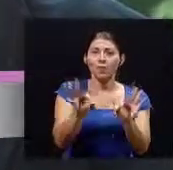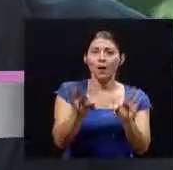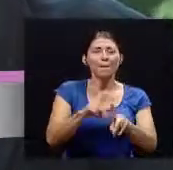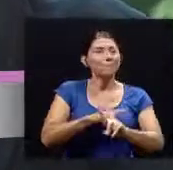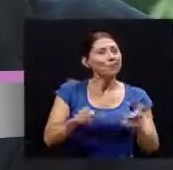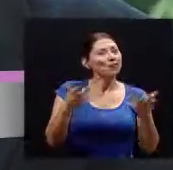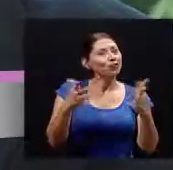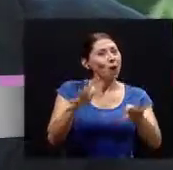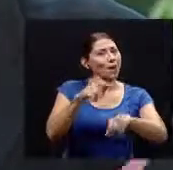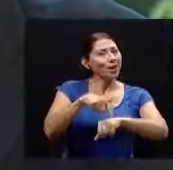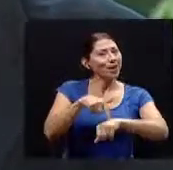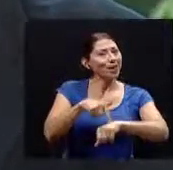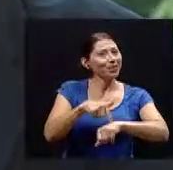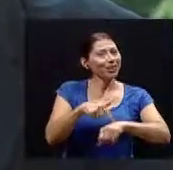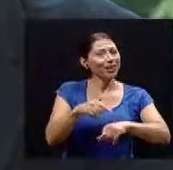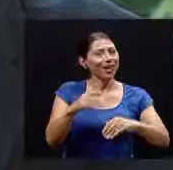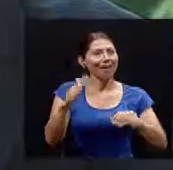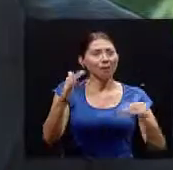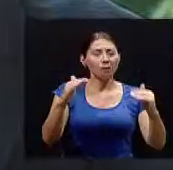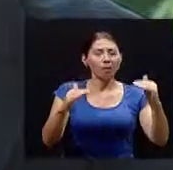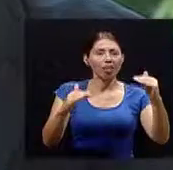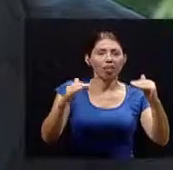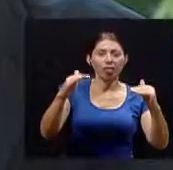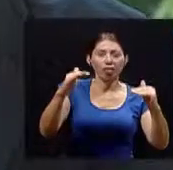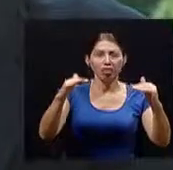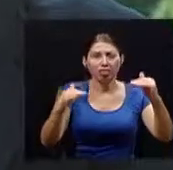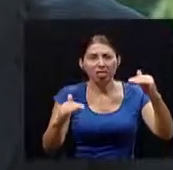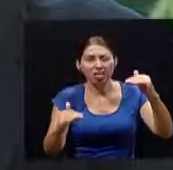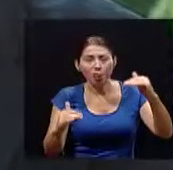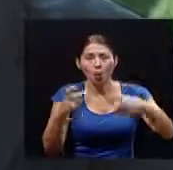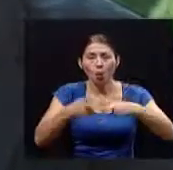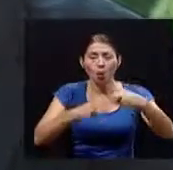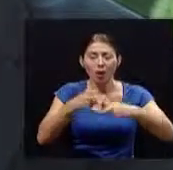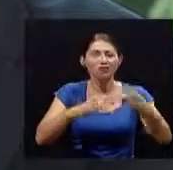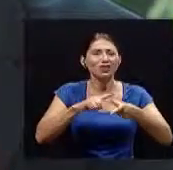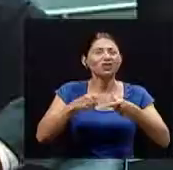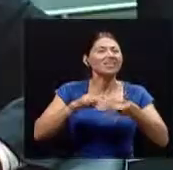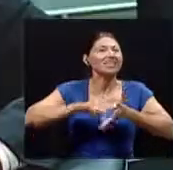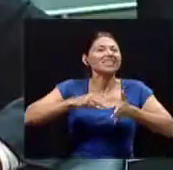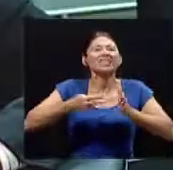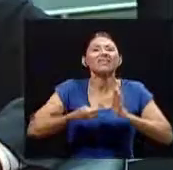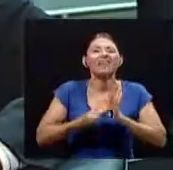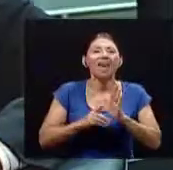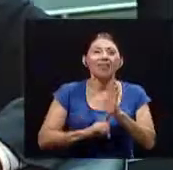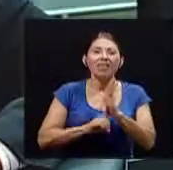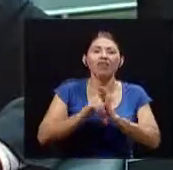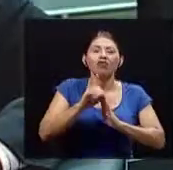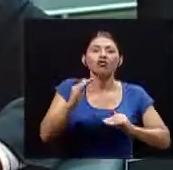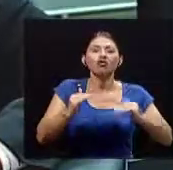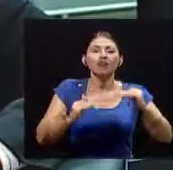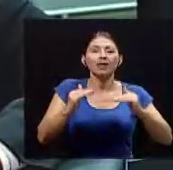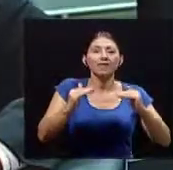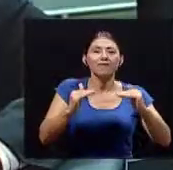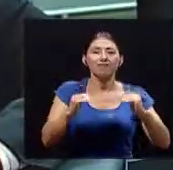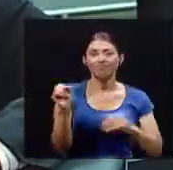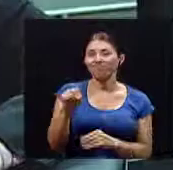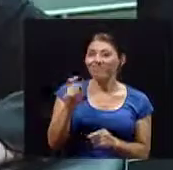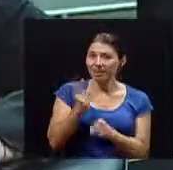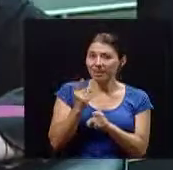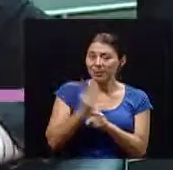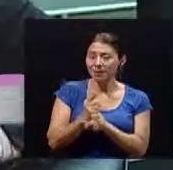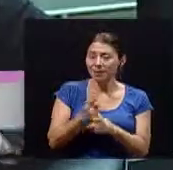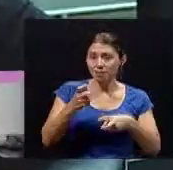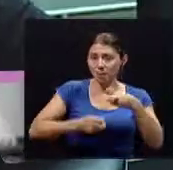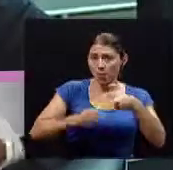insostenible. Entonces, ¿qué significa desarrollo sostenible? exactamente. El problema es que al principio